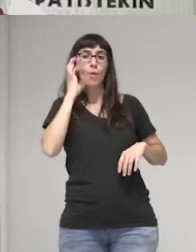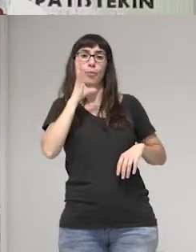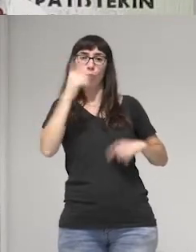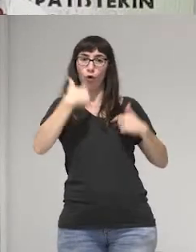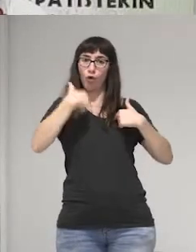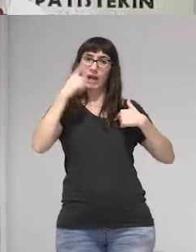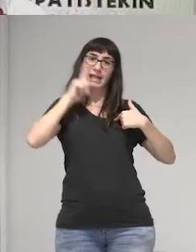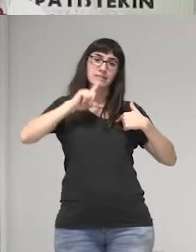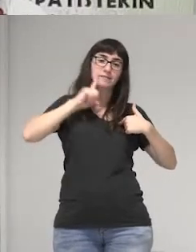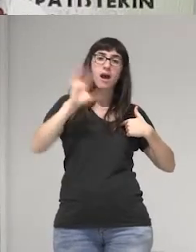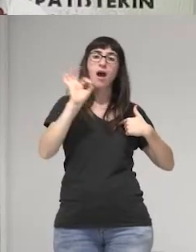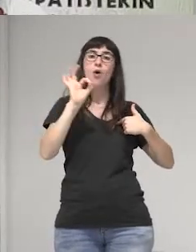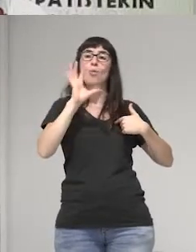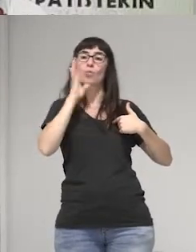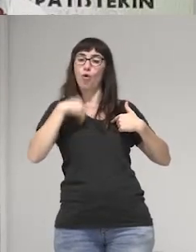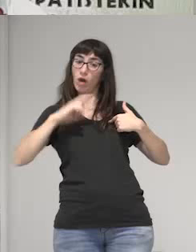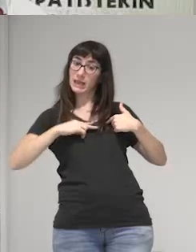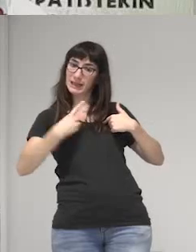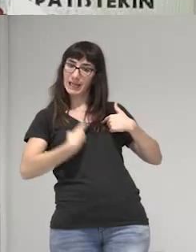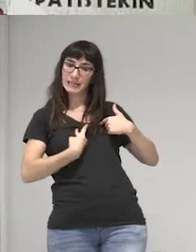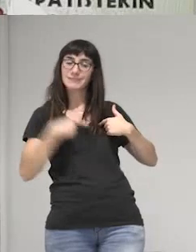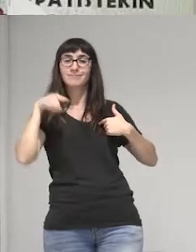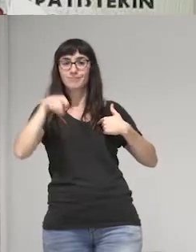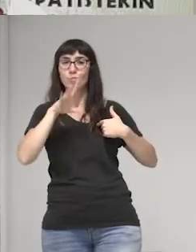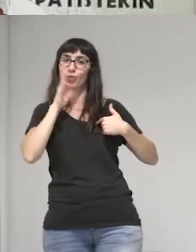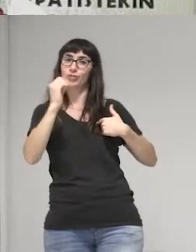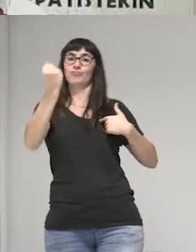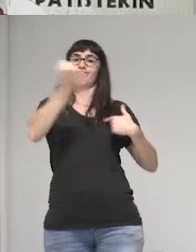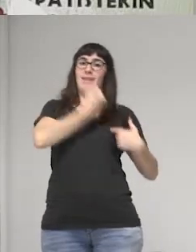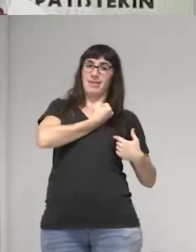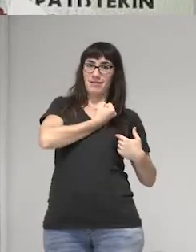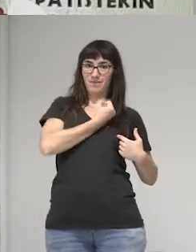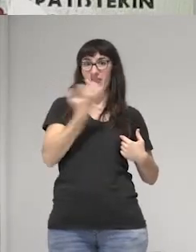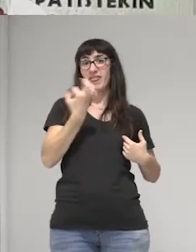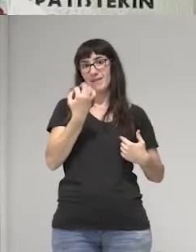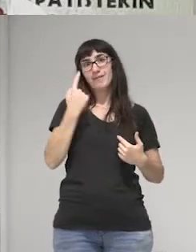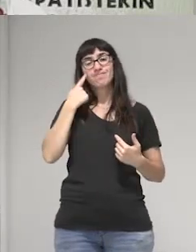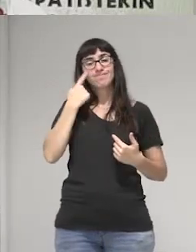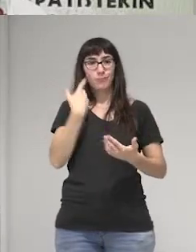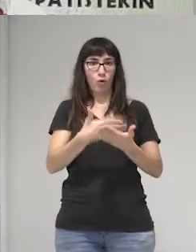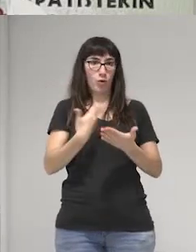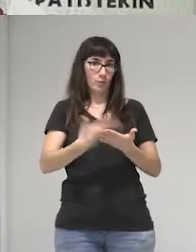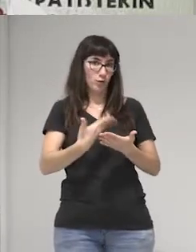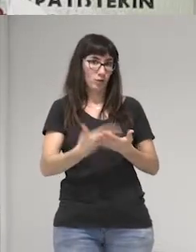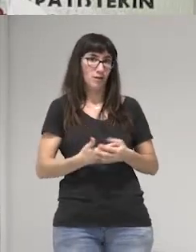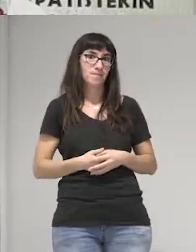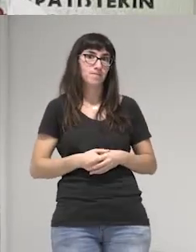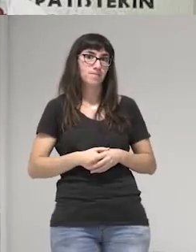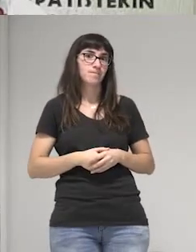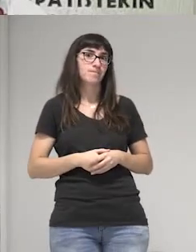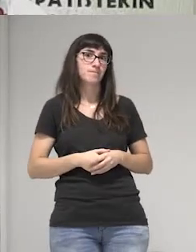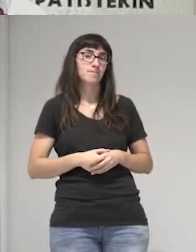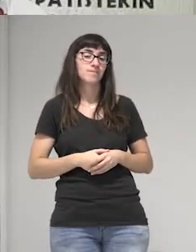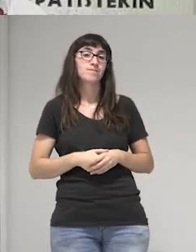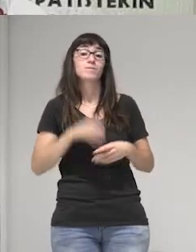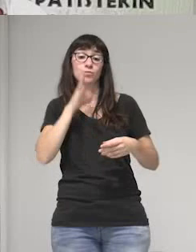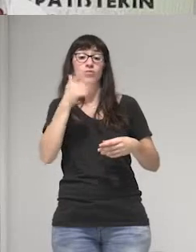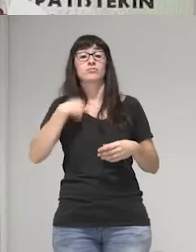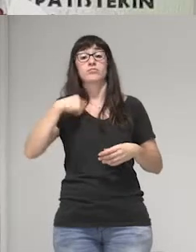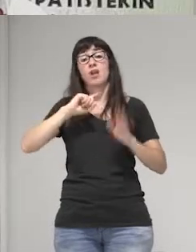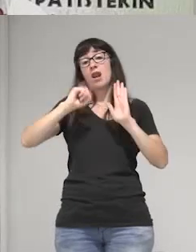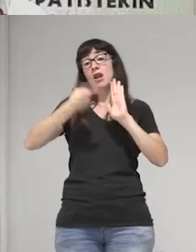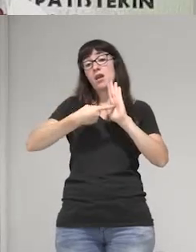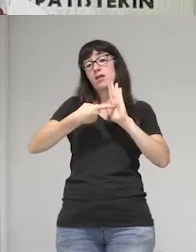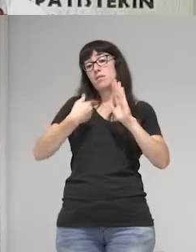mujer por ser trans. Bueno el tema es que nosotros presentamos presentamos esta ley